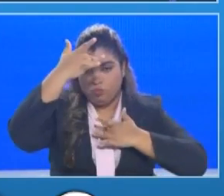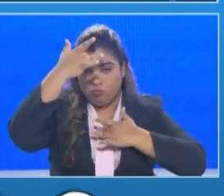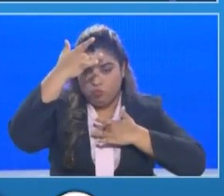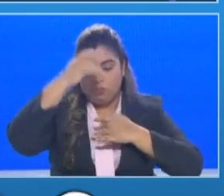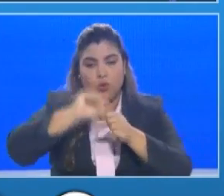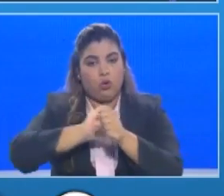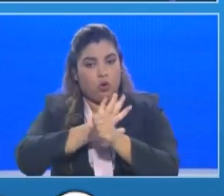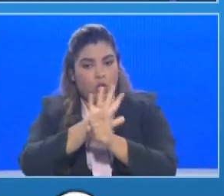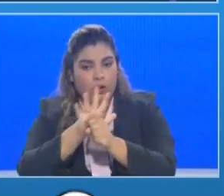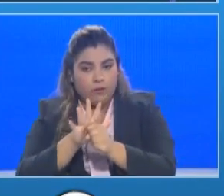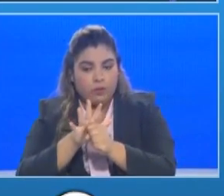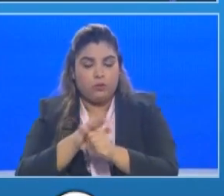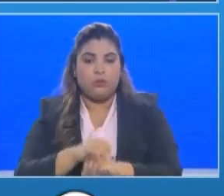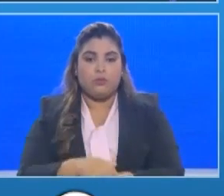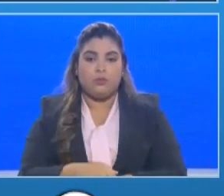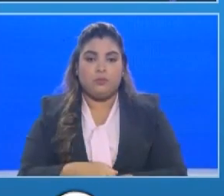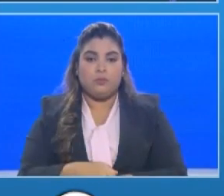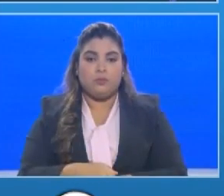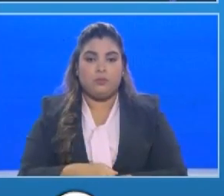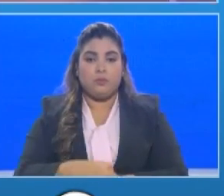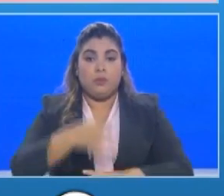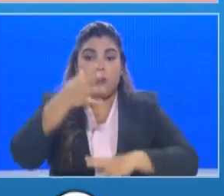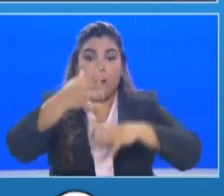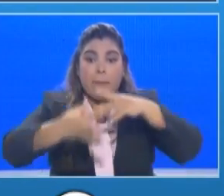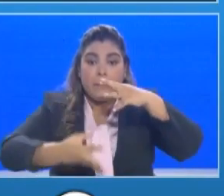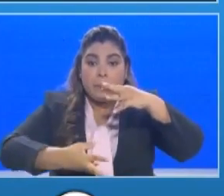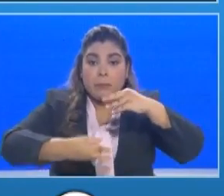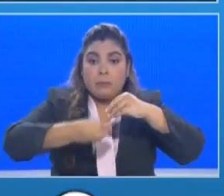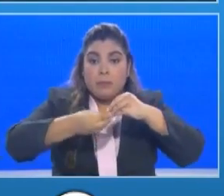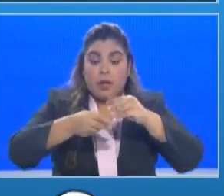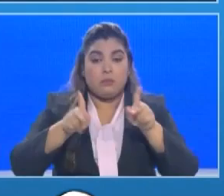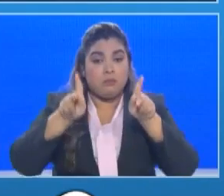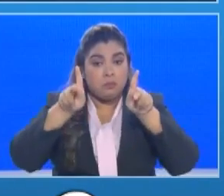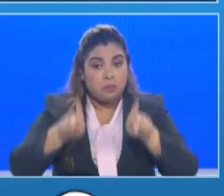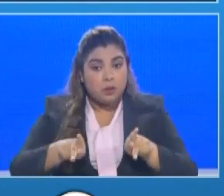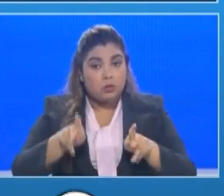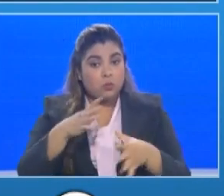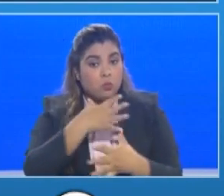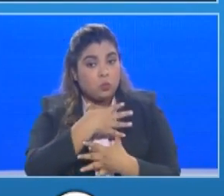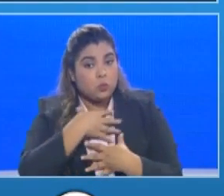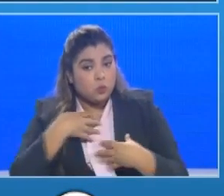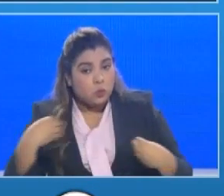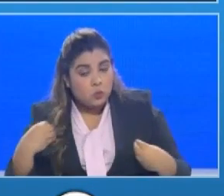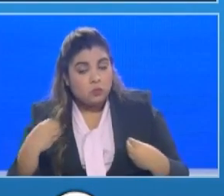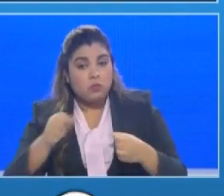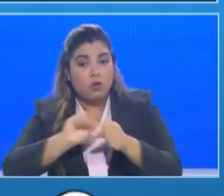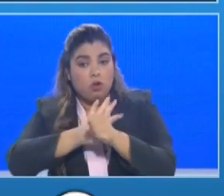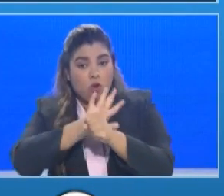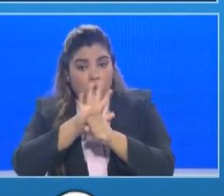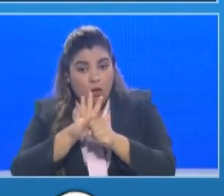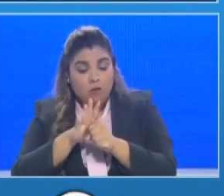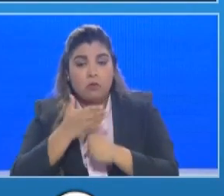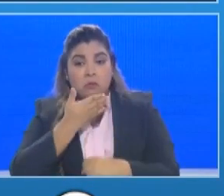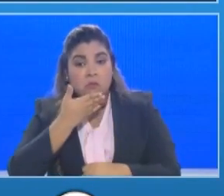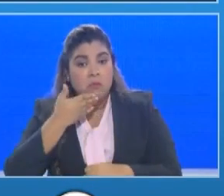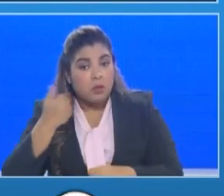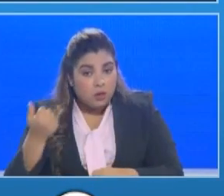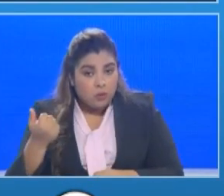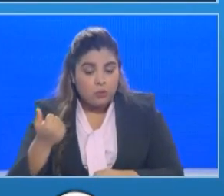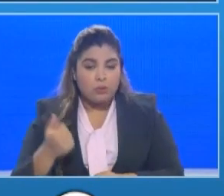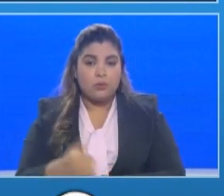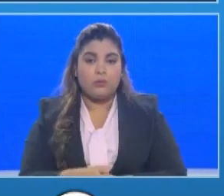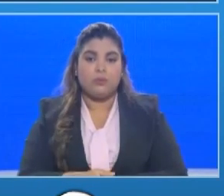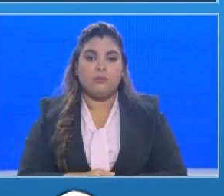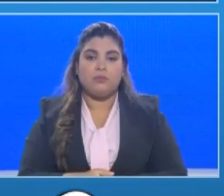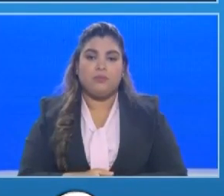en total sumando los recuperados clínicamente y los que en algún momento tienen una recuperación desde el punto de